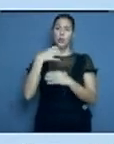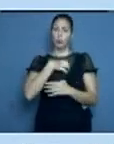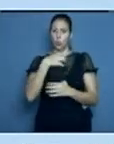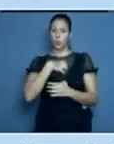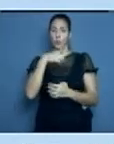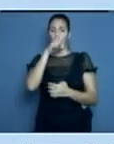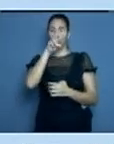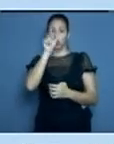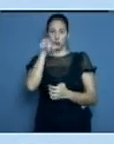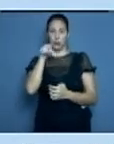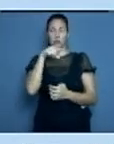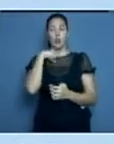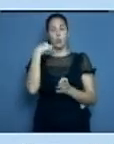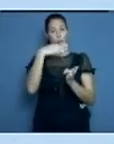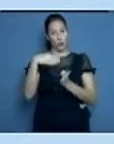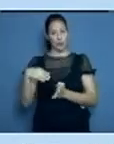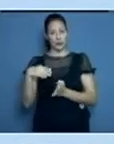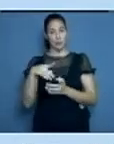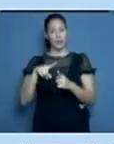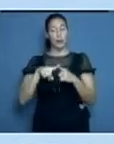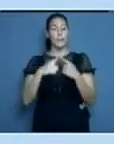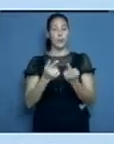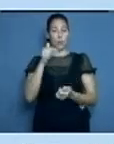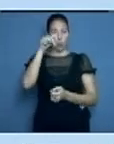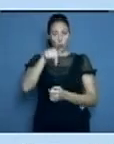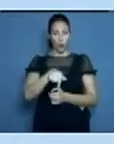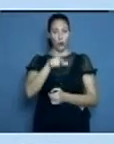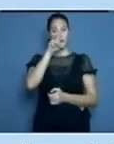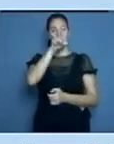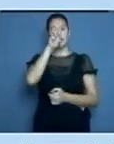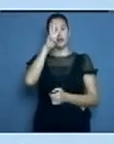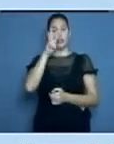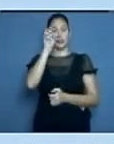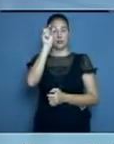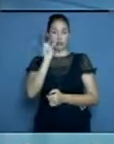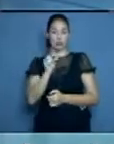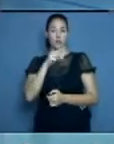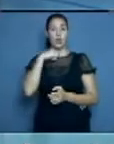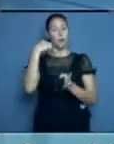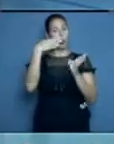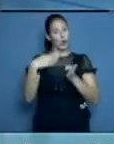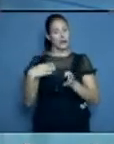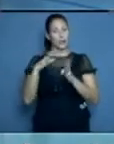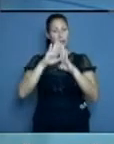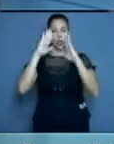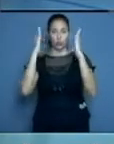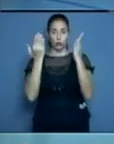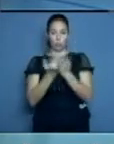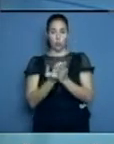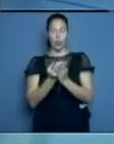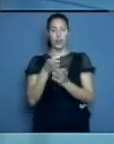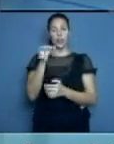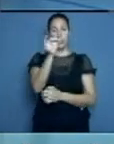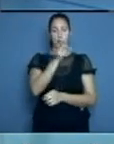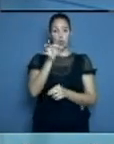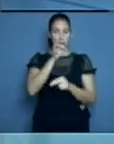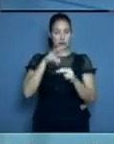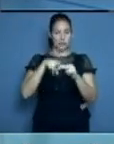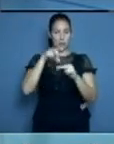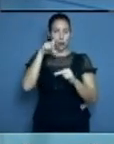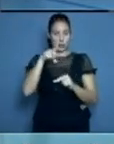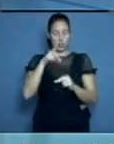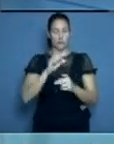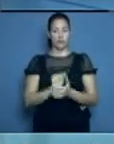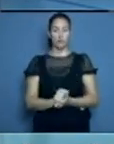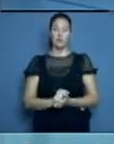12 fallecidos. Los 12 fallecidos pertenecen al municipio capital. Realmente lamentable, de esto vamos a estar hablando, de la